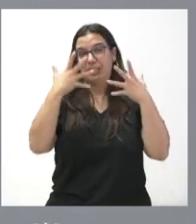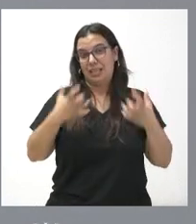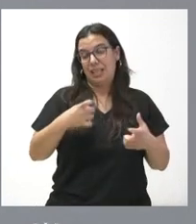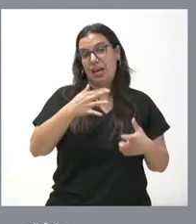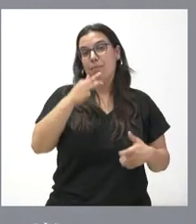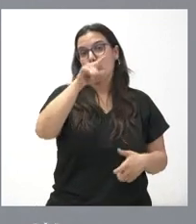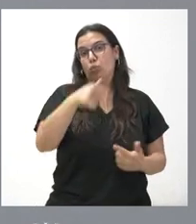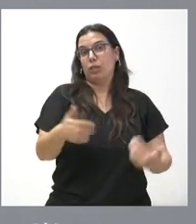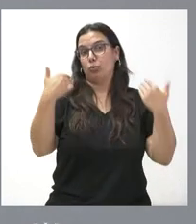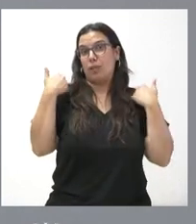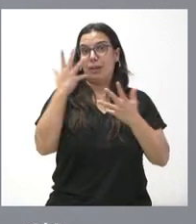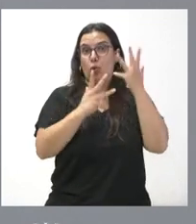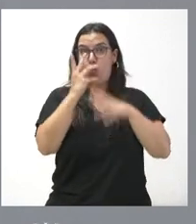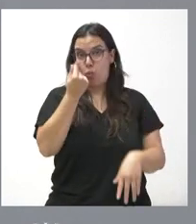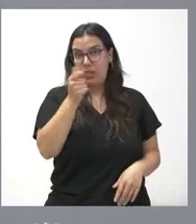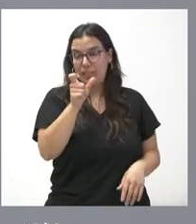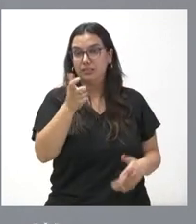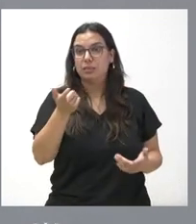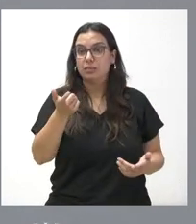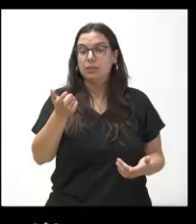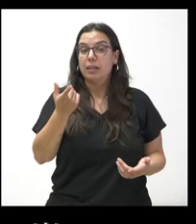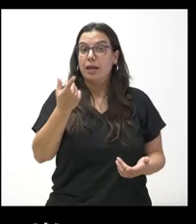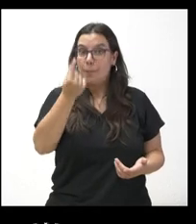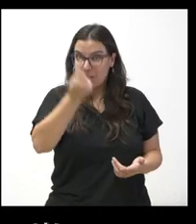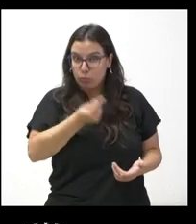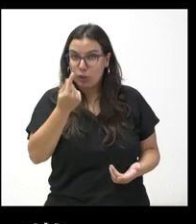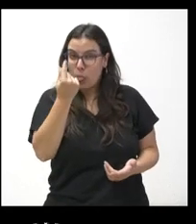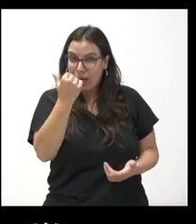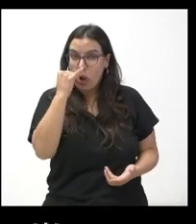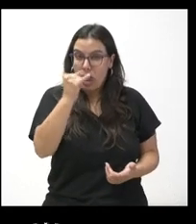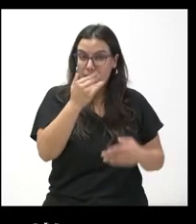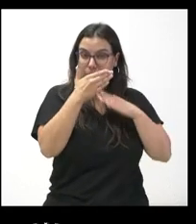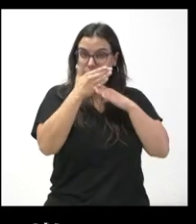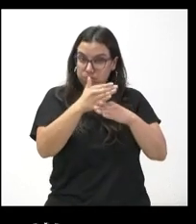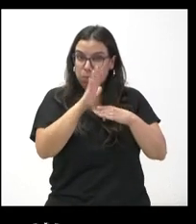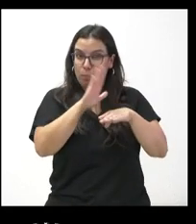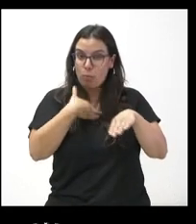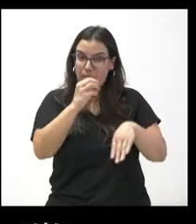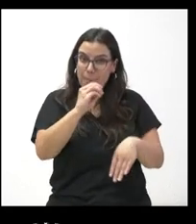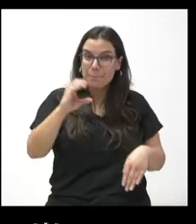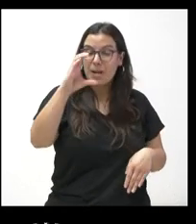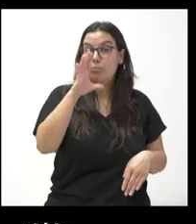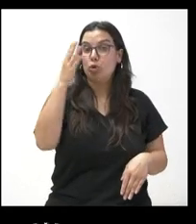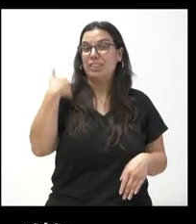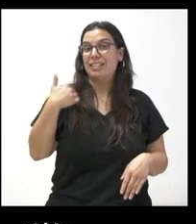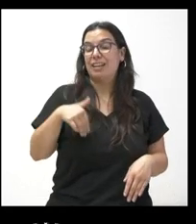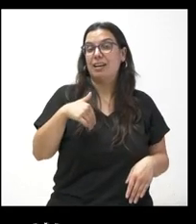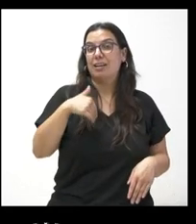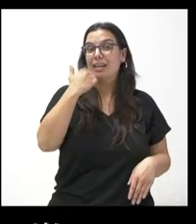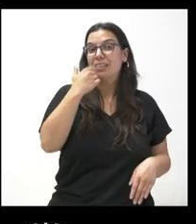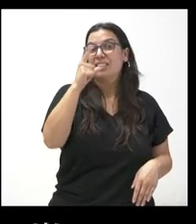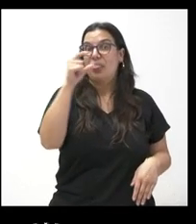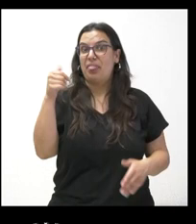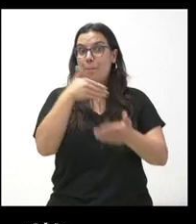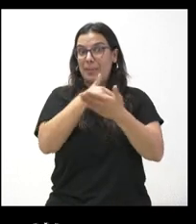responsable de las cuentas, ¿hay margen presupuestario para incrementar esos aproximadamente 100 millones, que es lo que está